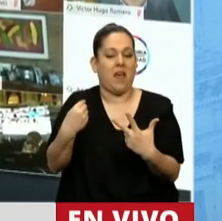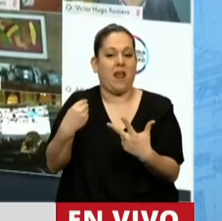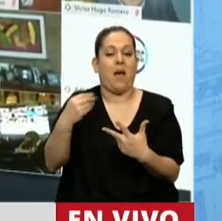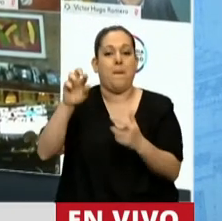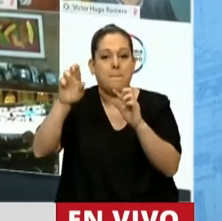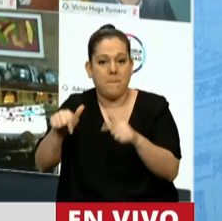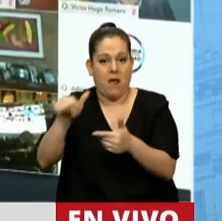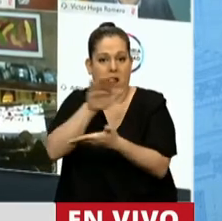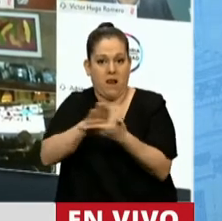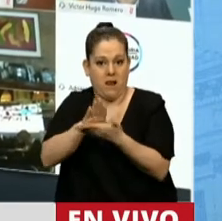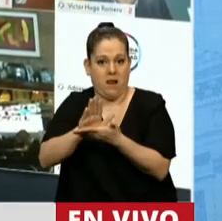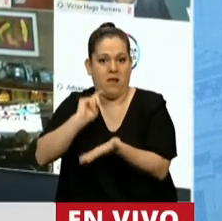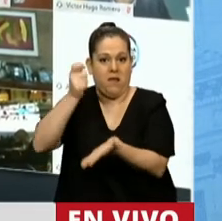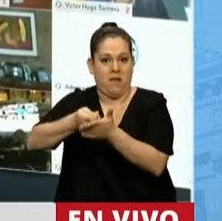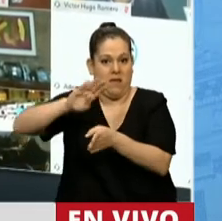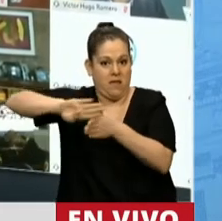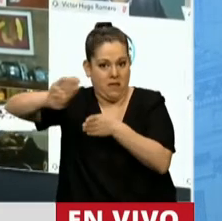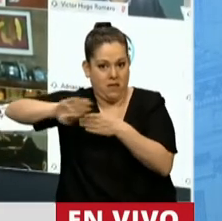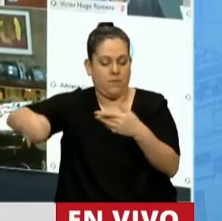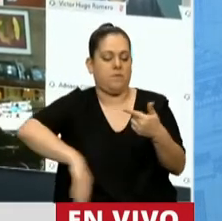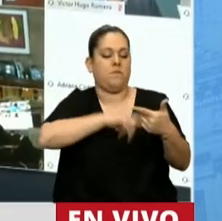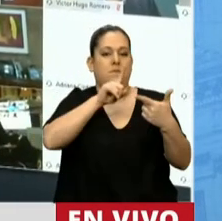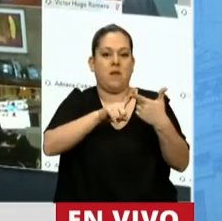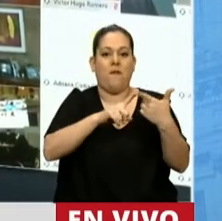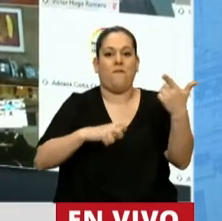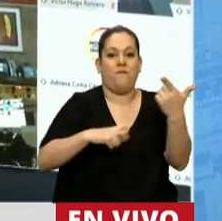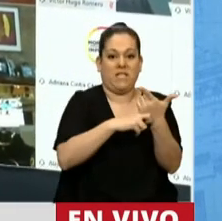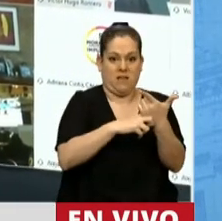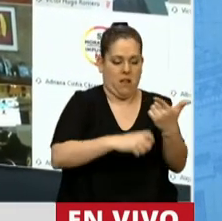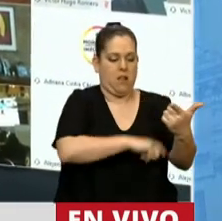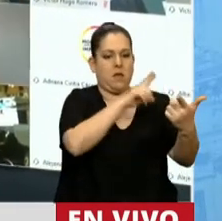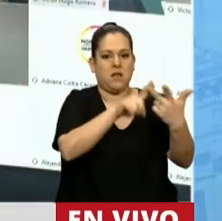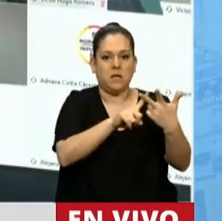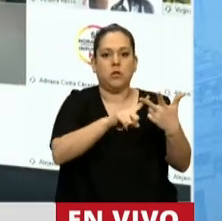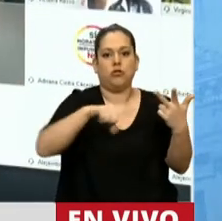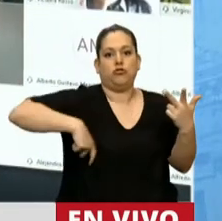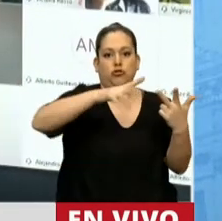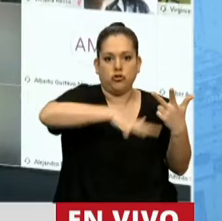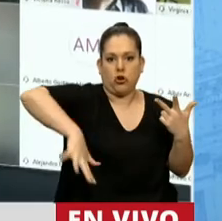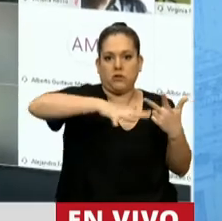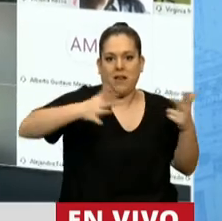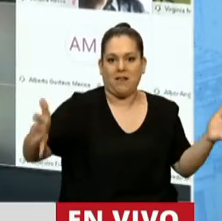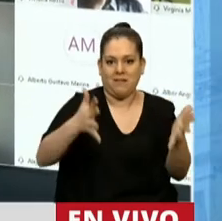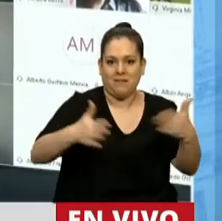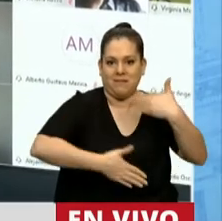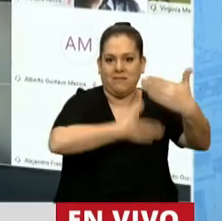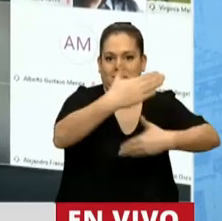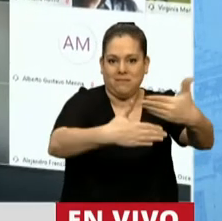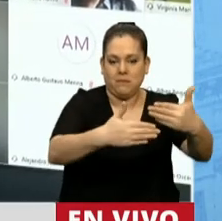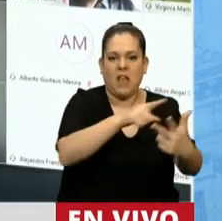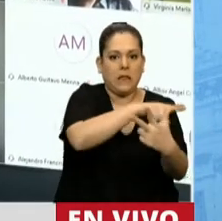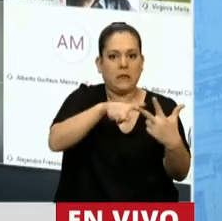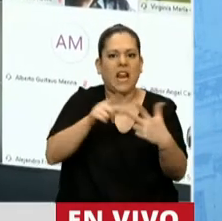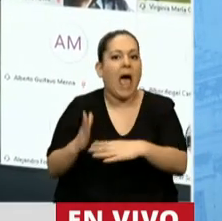deuda, la estabilización fiscal y la estabilización social, aun cuando todavía no estábamos en pandemia. Creo que